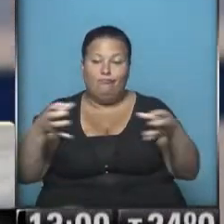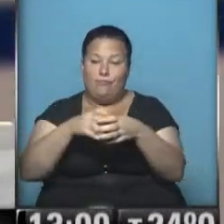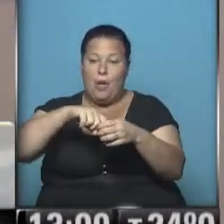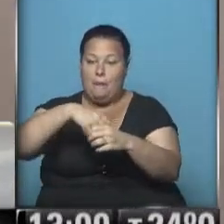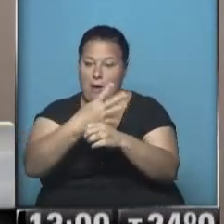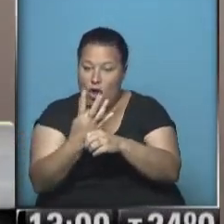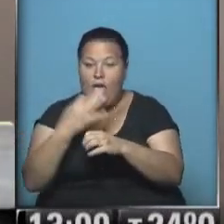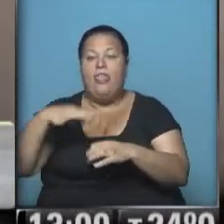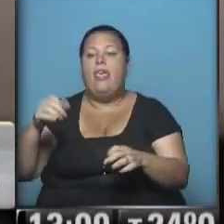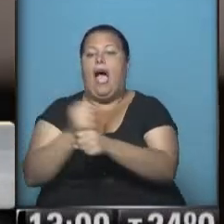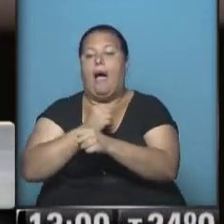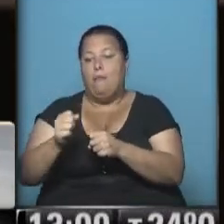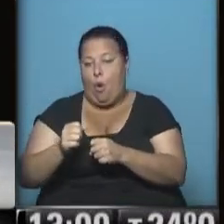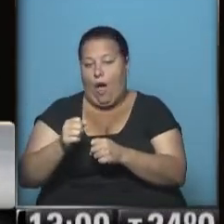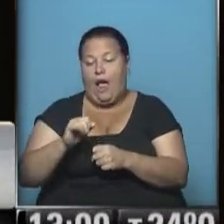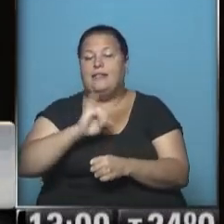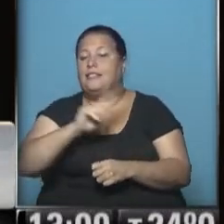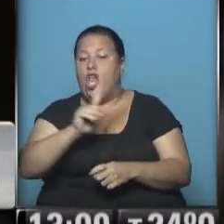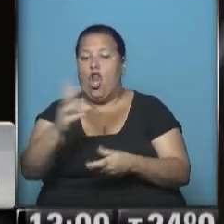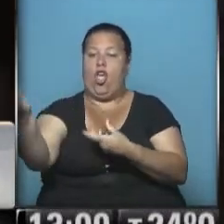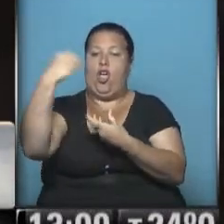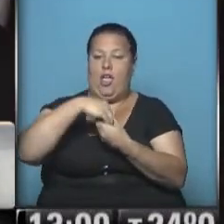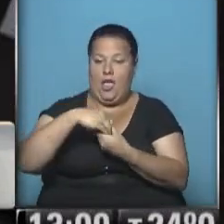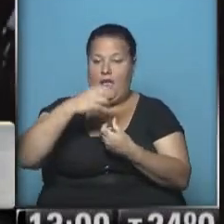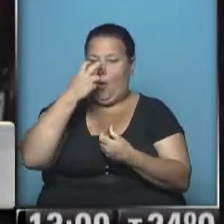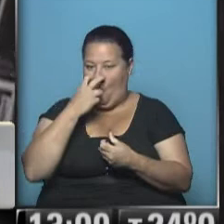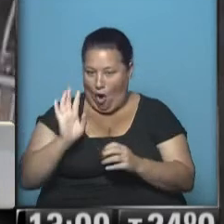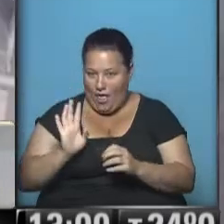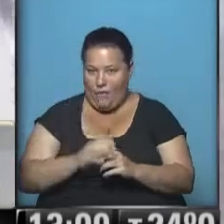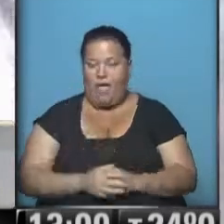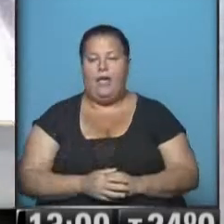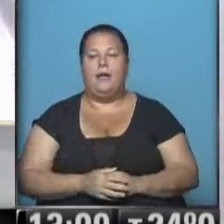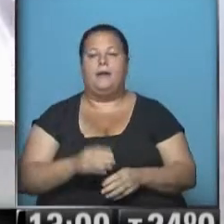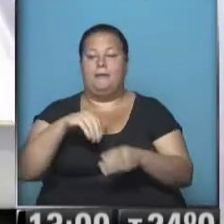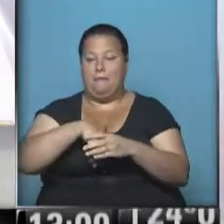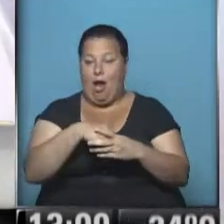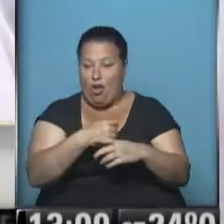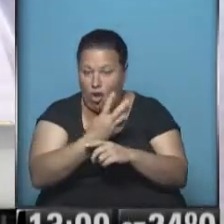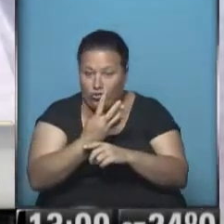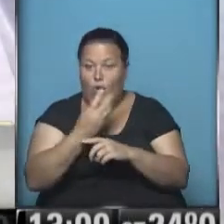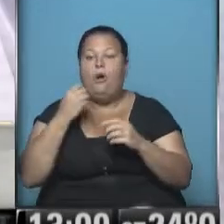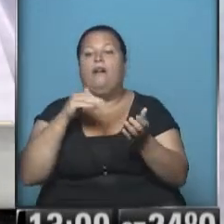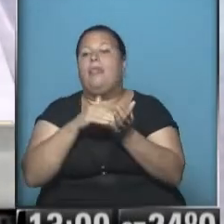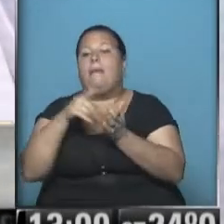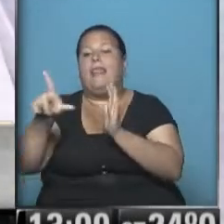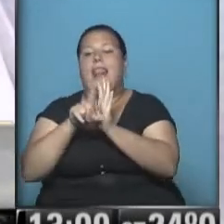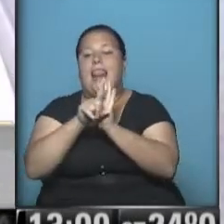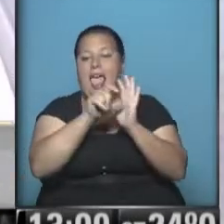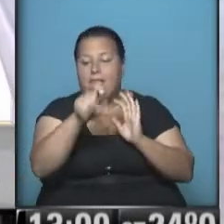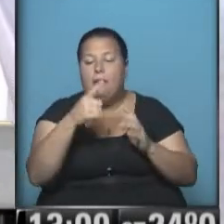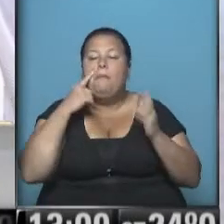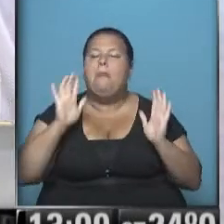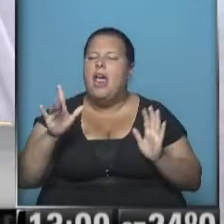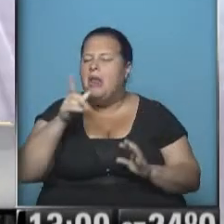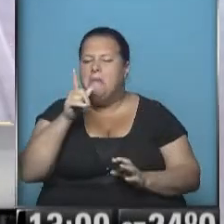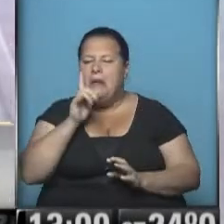Mercosur debe aprobar justamente el ingreso de Bolivia al mismo a través de sus propias legislaturas, pero que esto